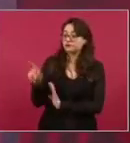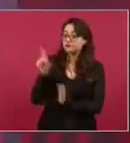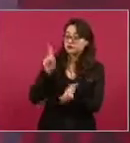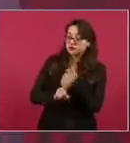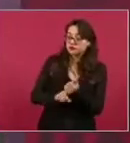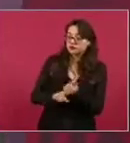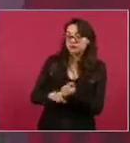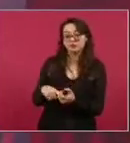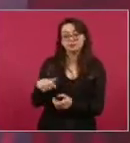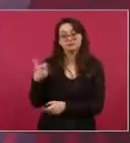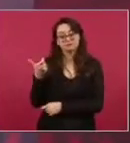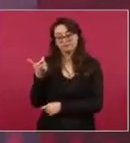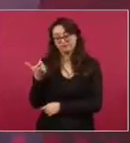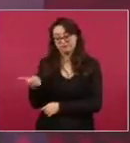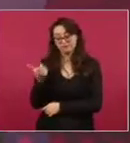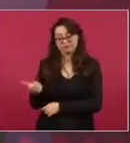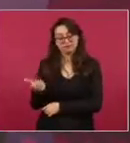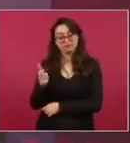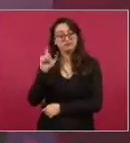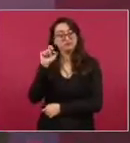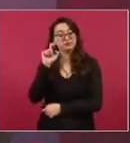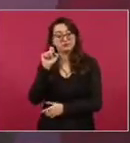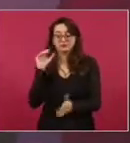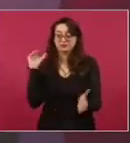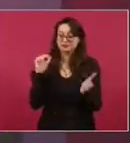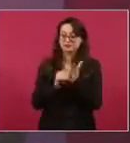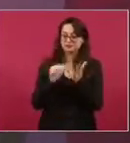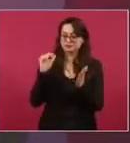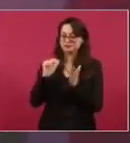de 20 mil millones de pesos